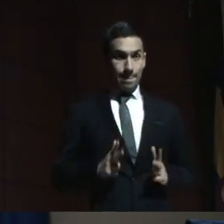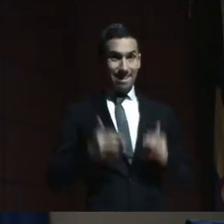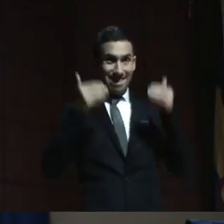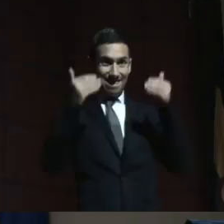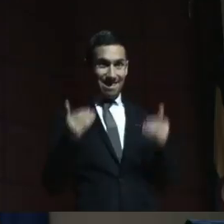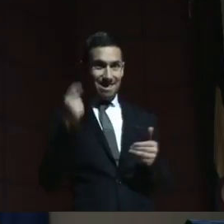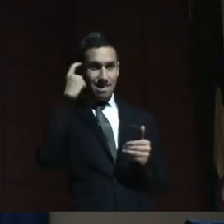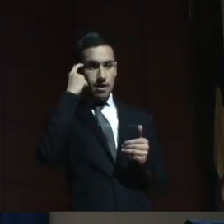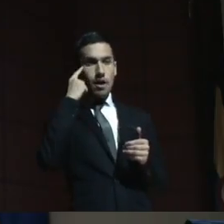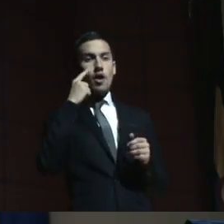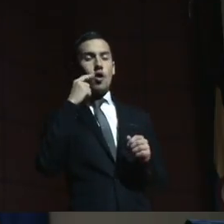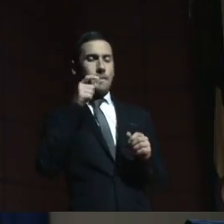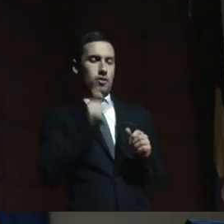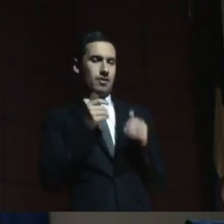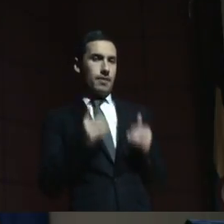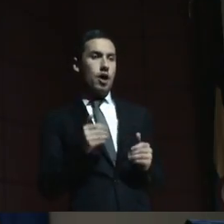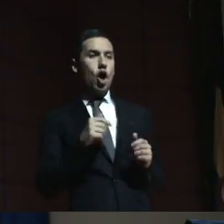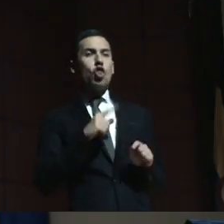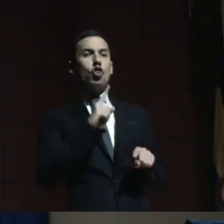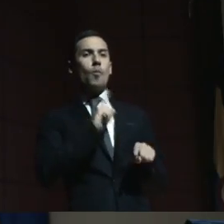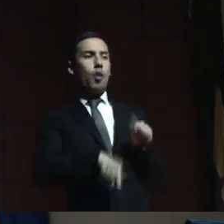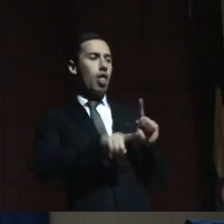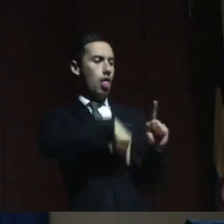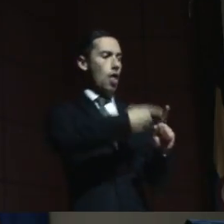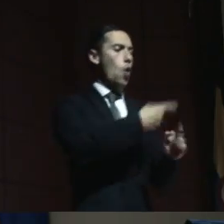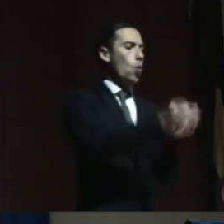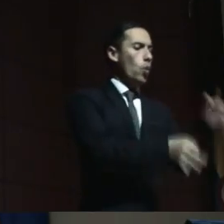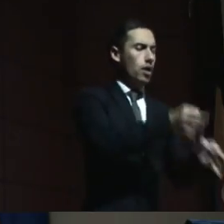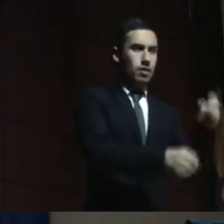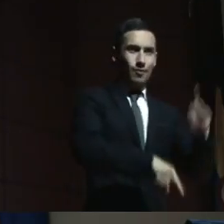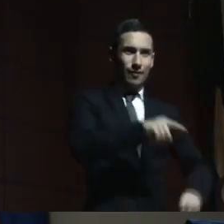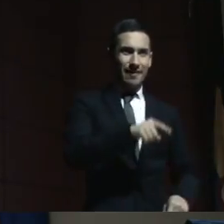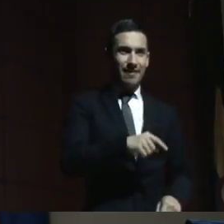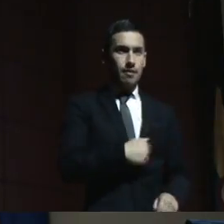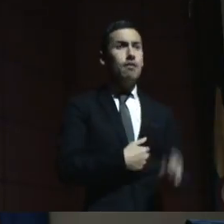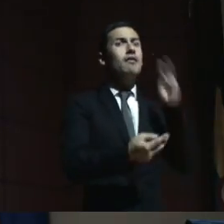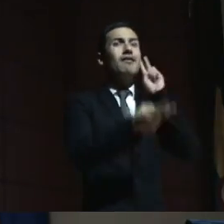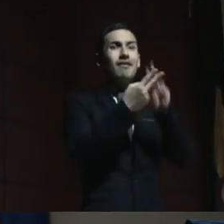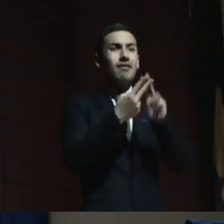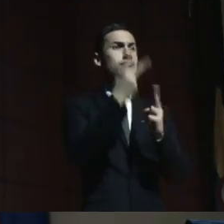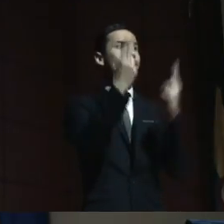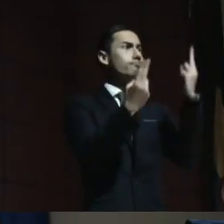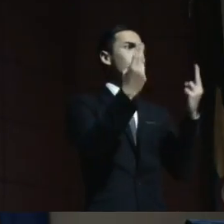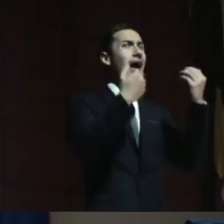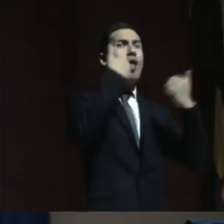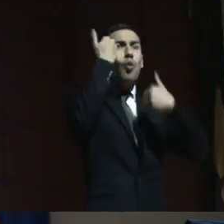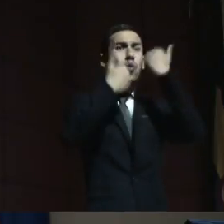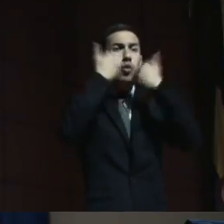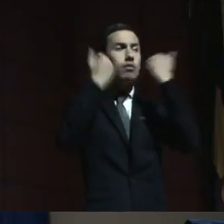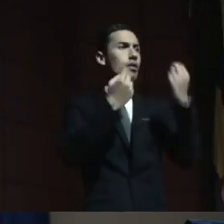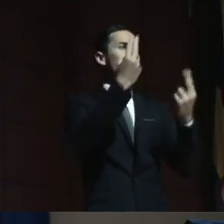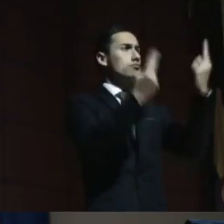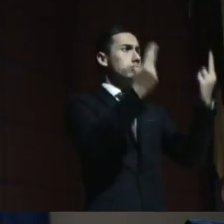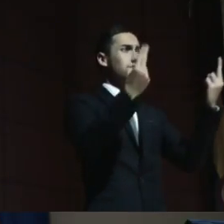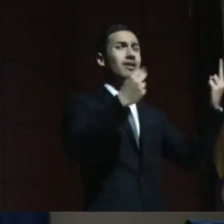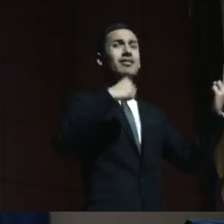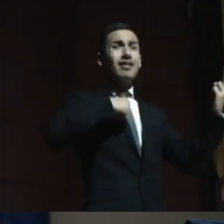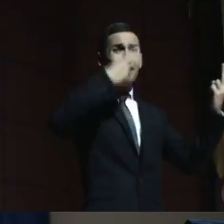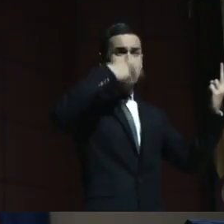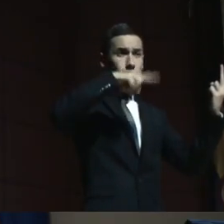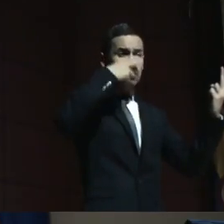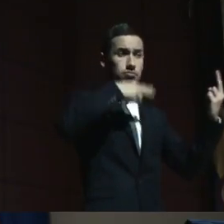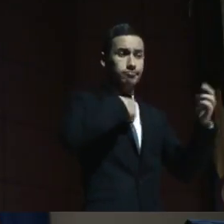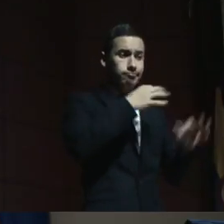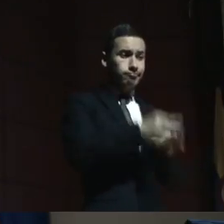un gran reto. Nosotros conocemos parejas de adultos con discapacidad intelectual hoy que tienen hijos y los cuidan muy